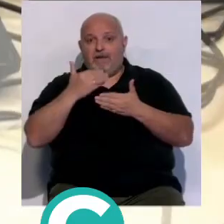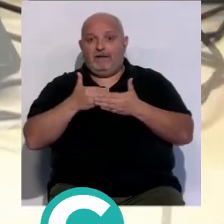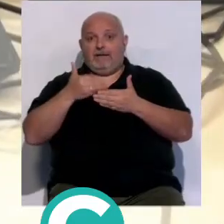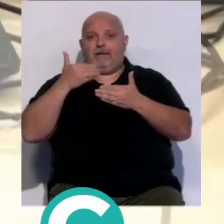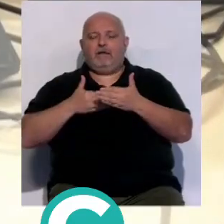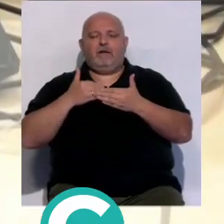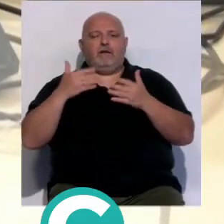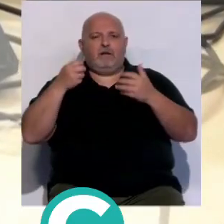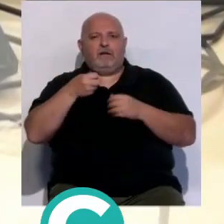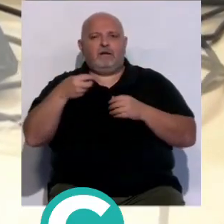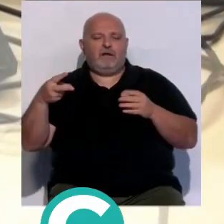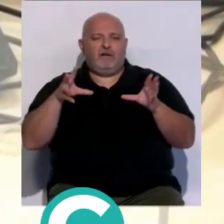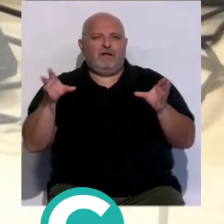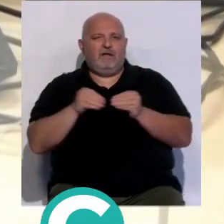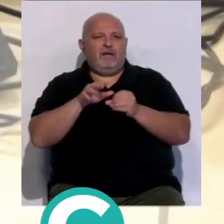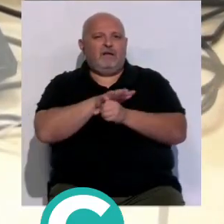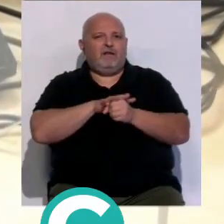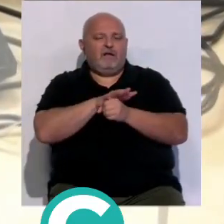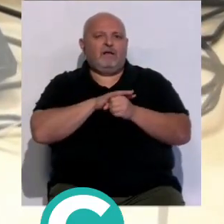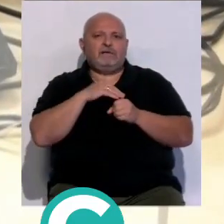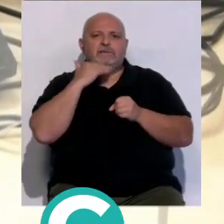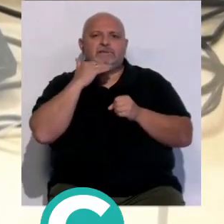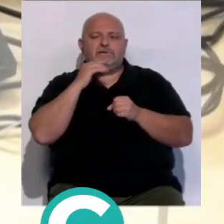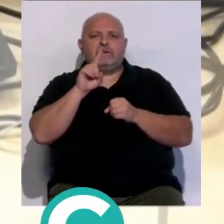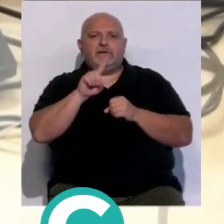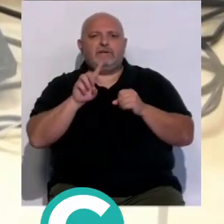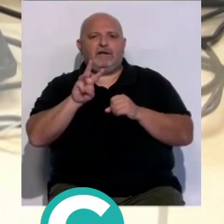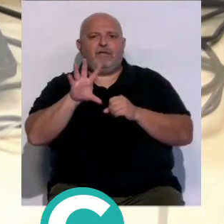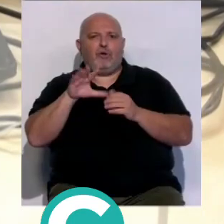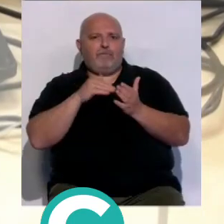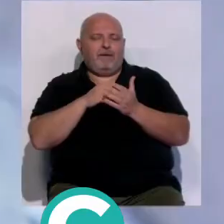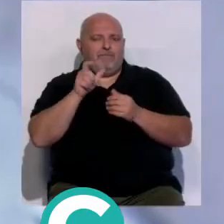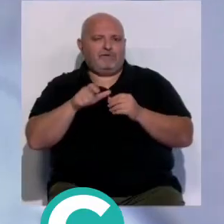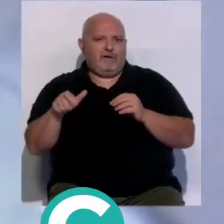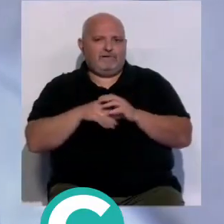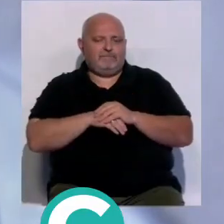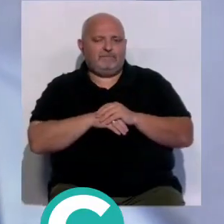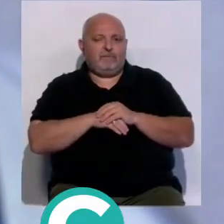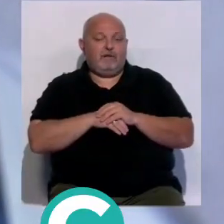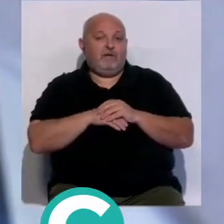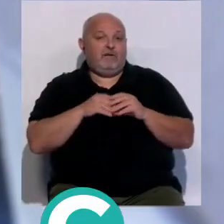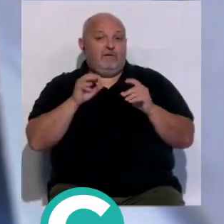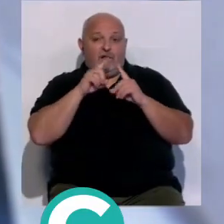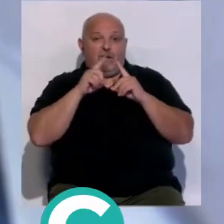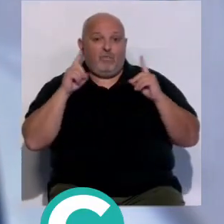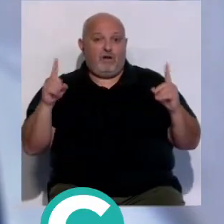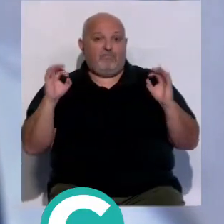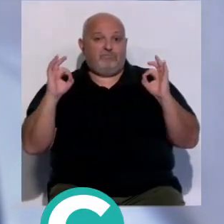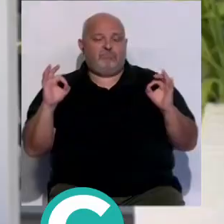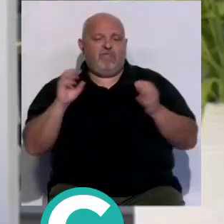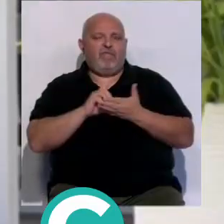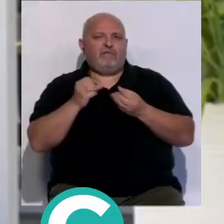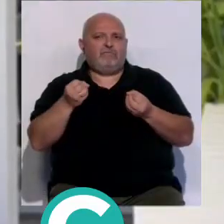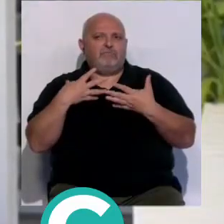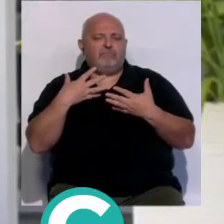cerrar el balance global de parados en la provincia en algo más de 135.000 personas en términos interanuales estos datos